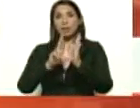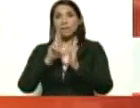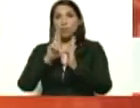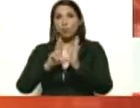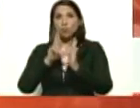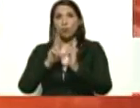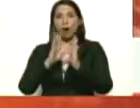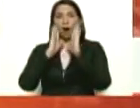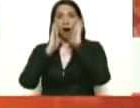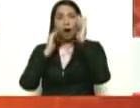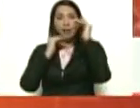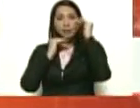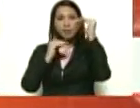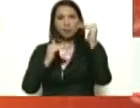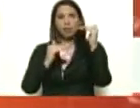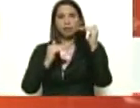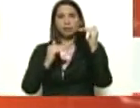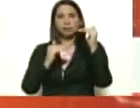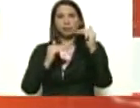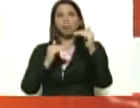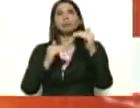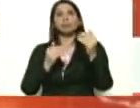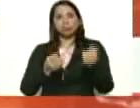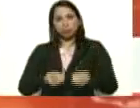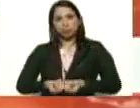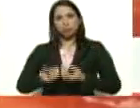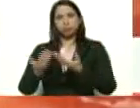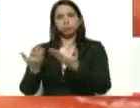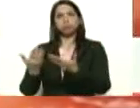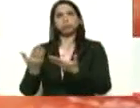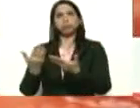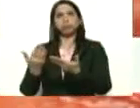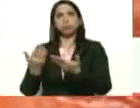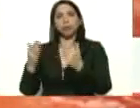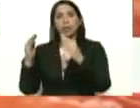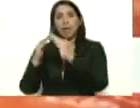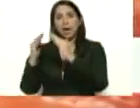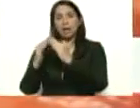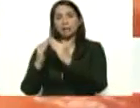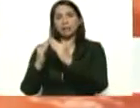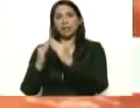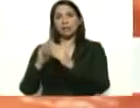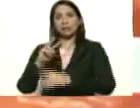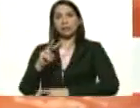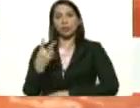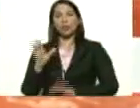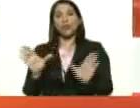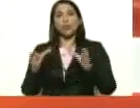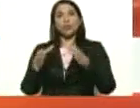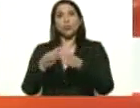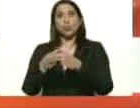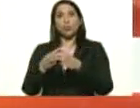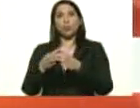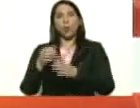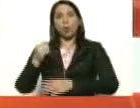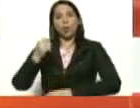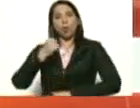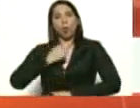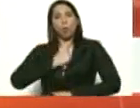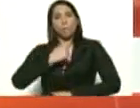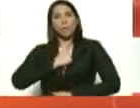y llevar a sus hogares a esa segunda ola de compatriotas que puedan venir.